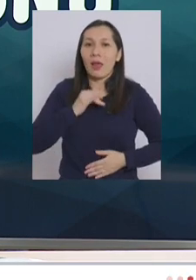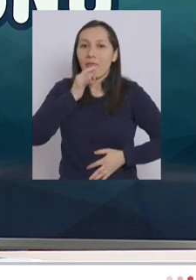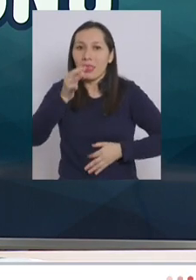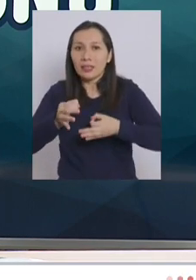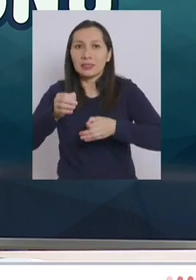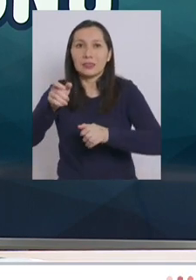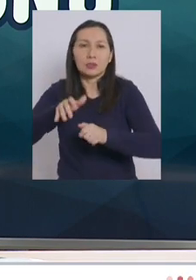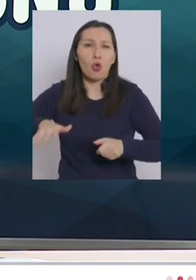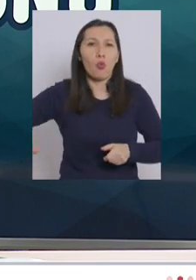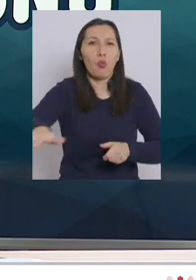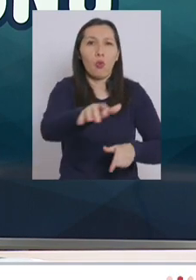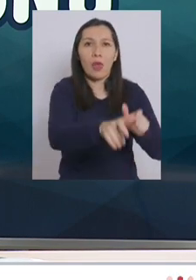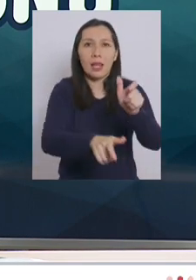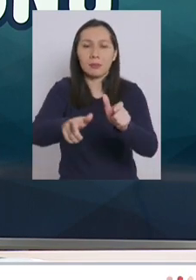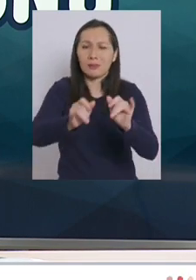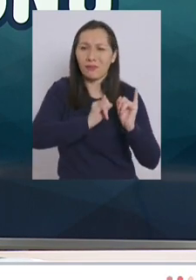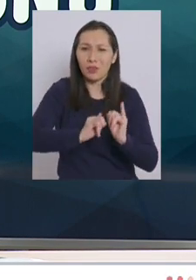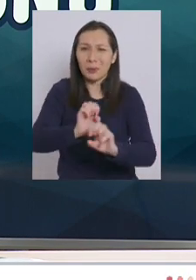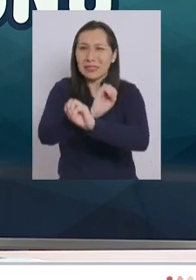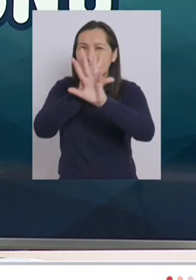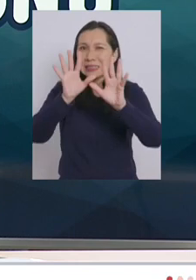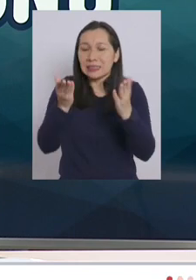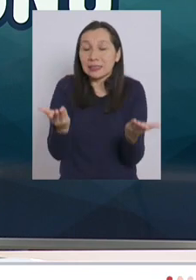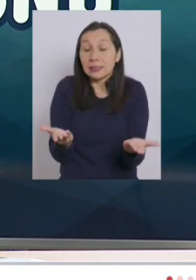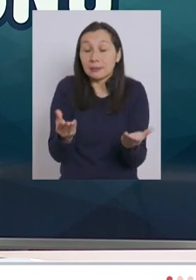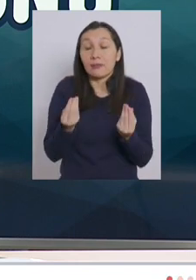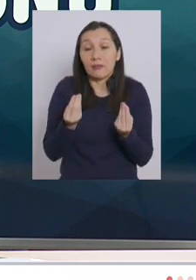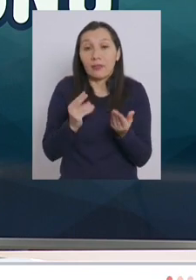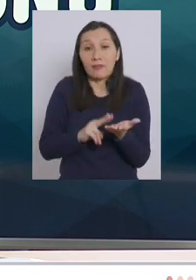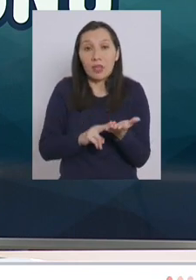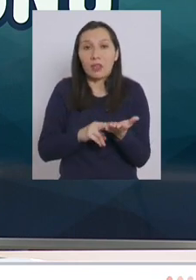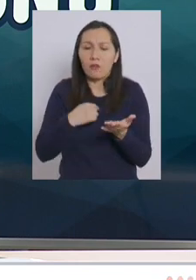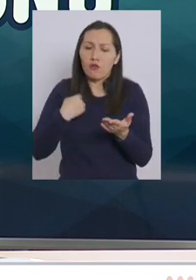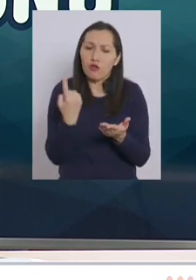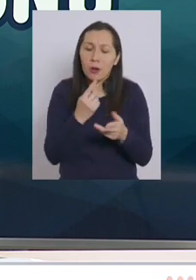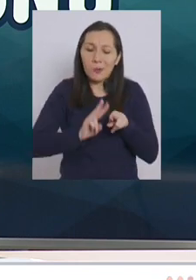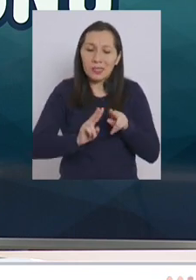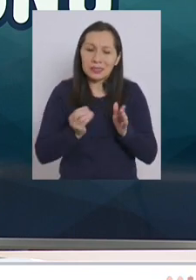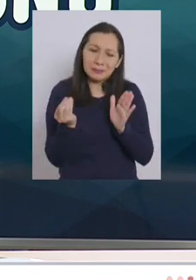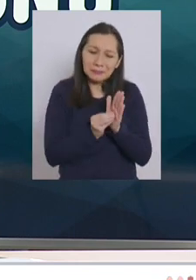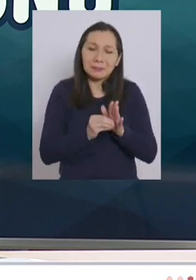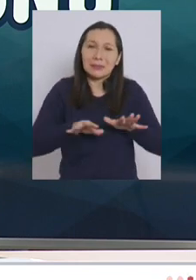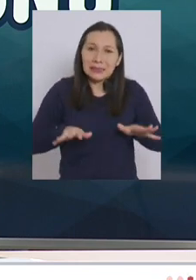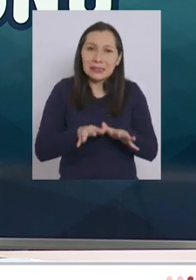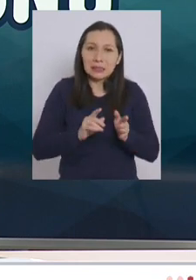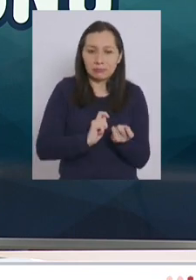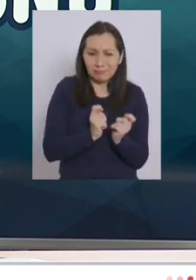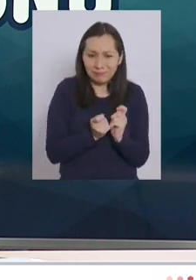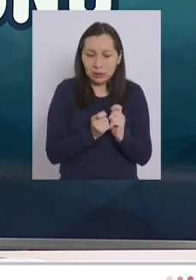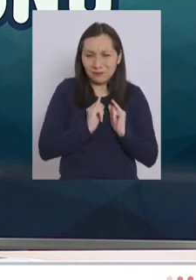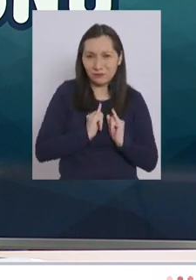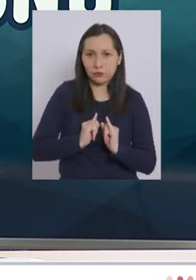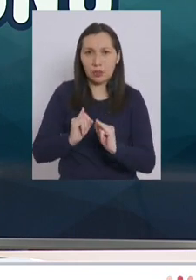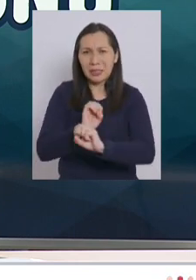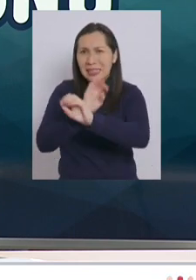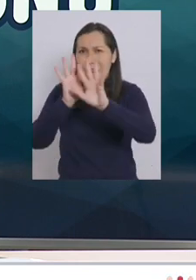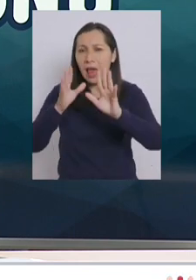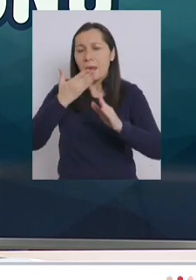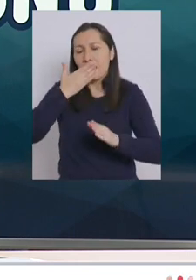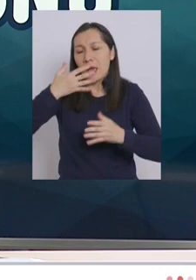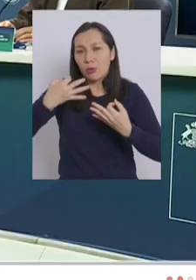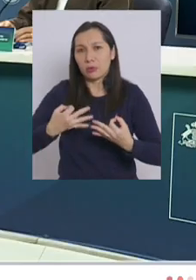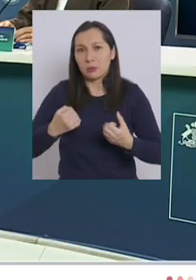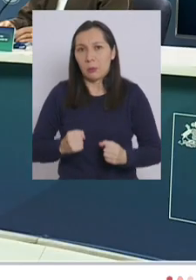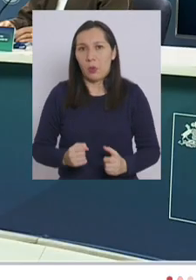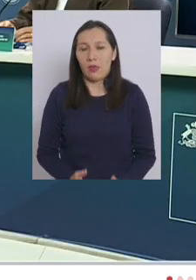la población y evidentemente que haremos nuestros esfuerzos mayores para transmitirlo de la mejor manera posible